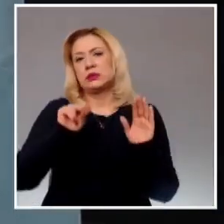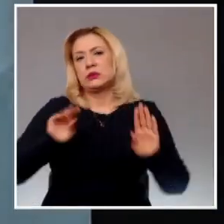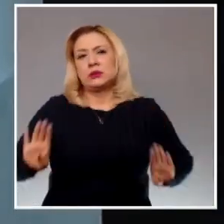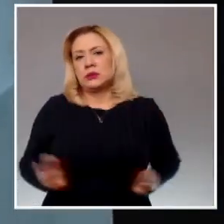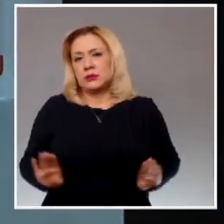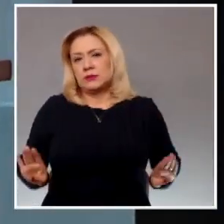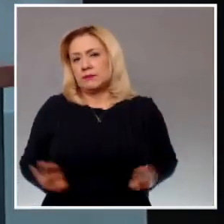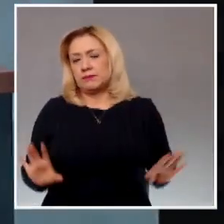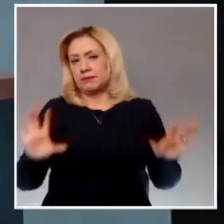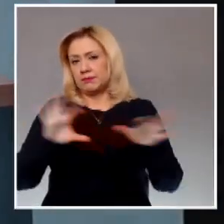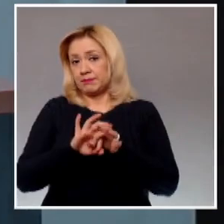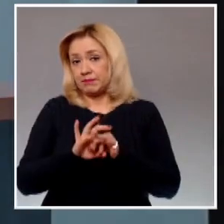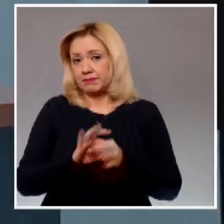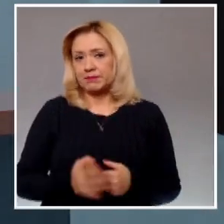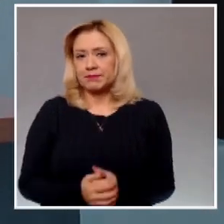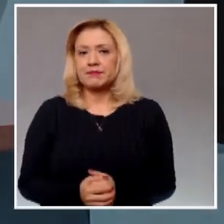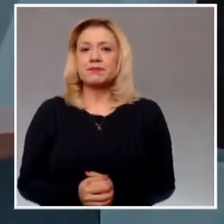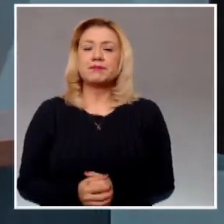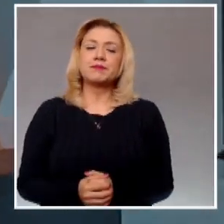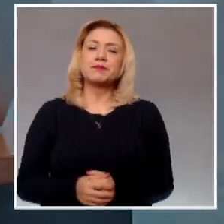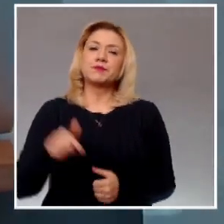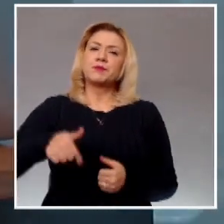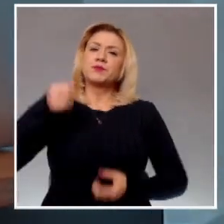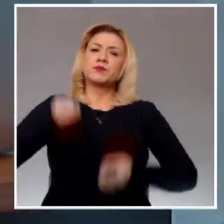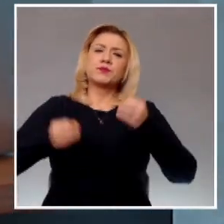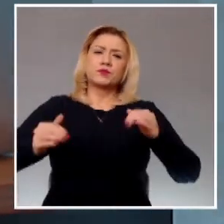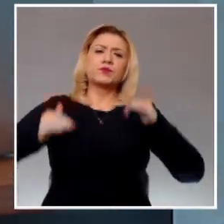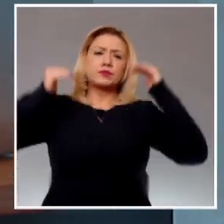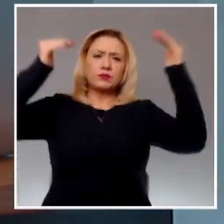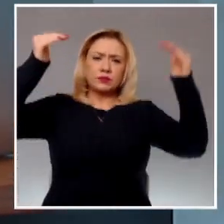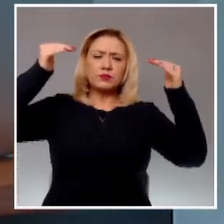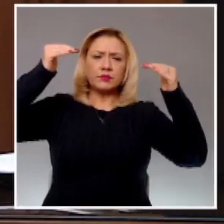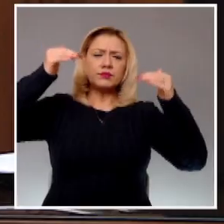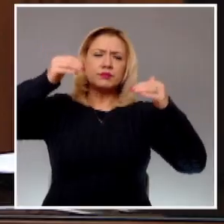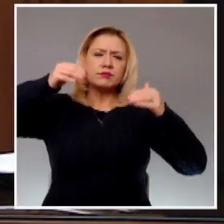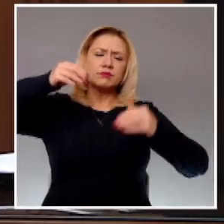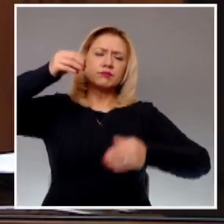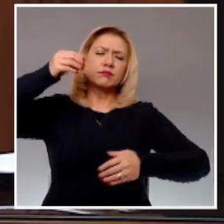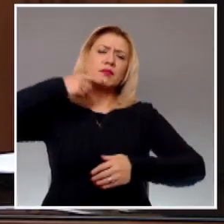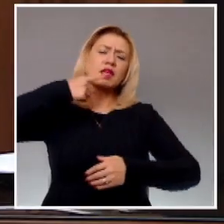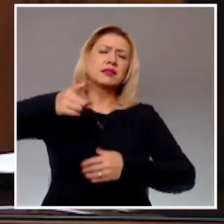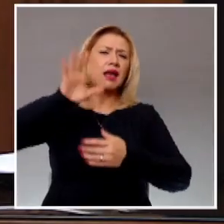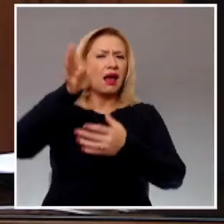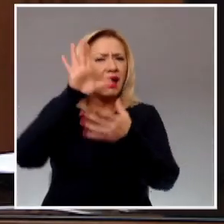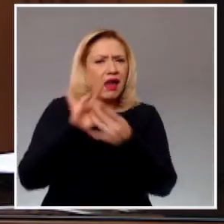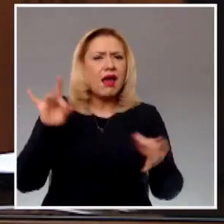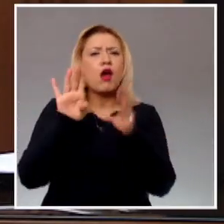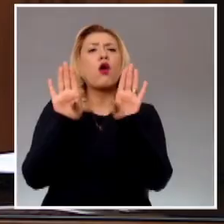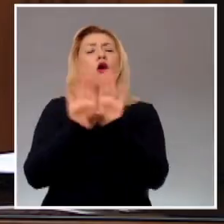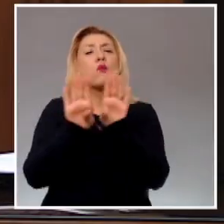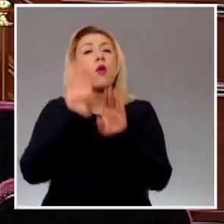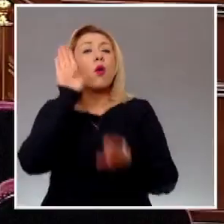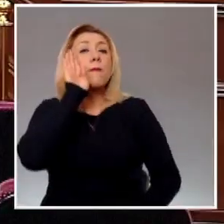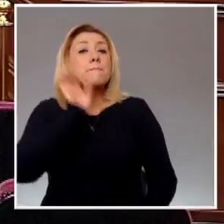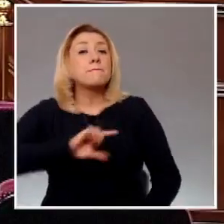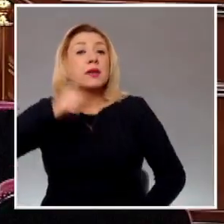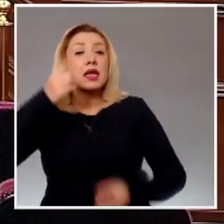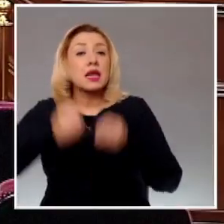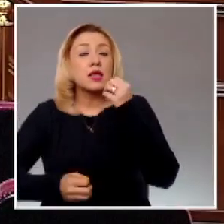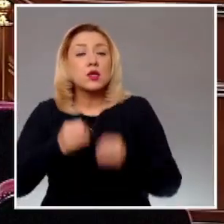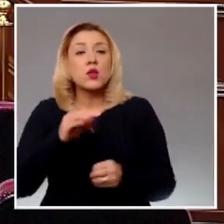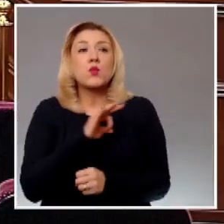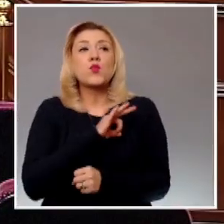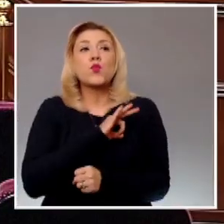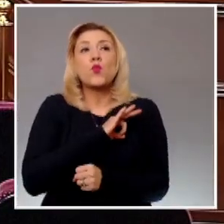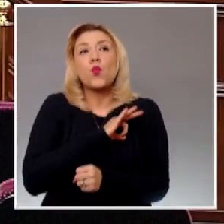Fíjese que la Suprema Corte explicó en qué casos las y los ministros pueden abstenerse de votar lo que